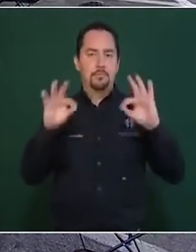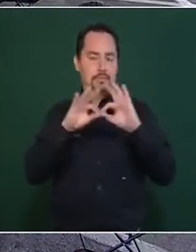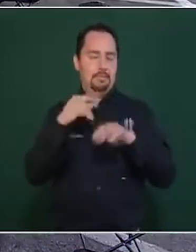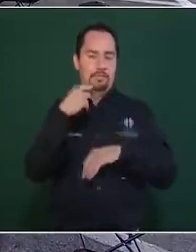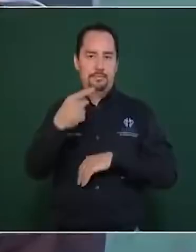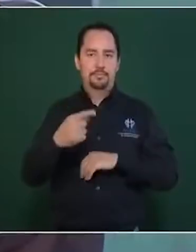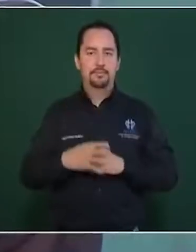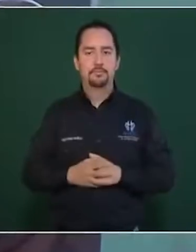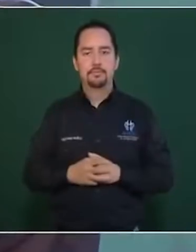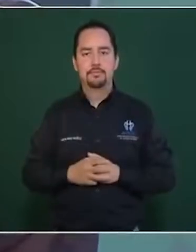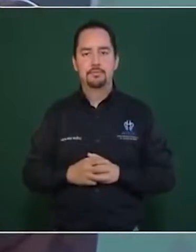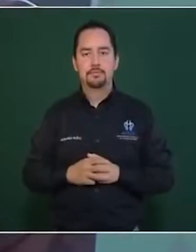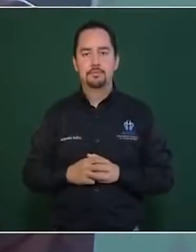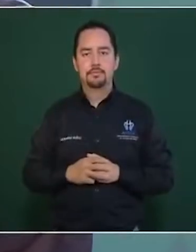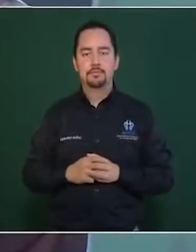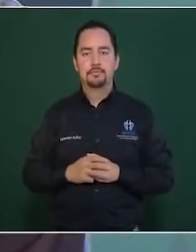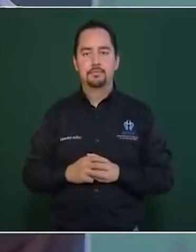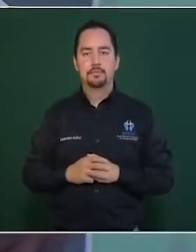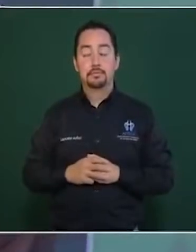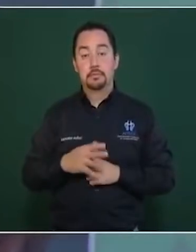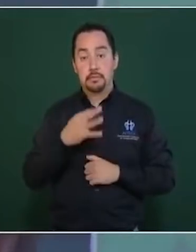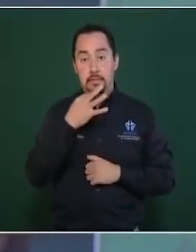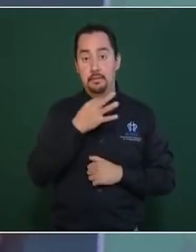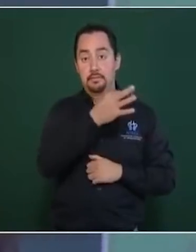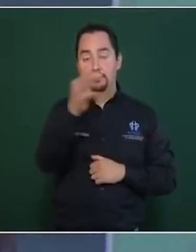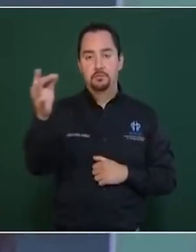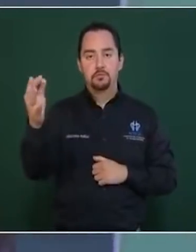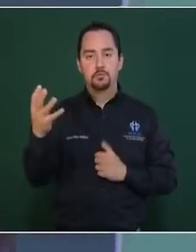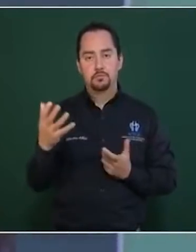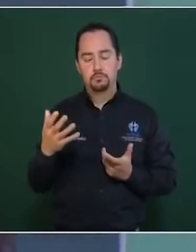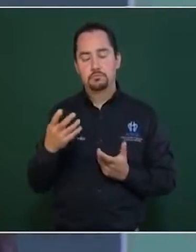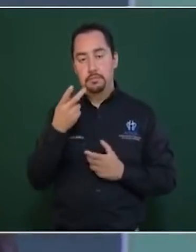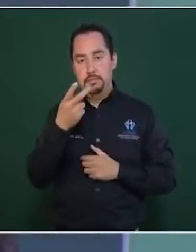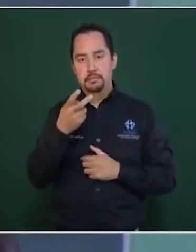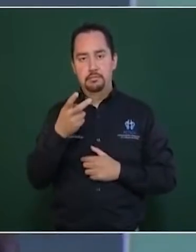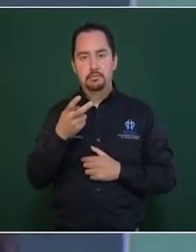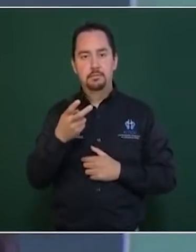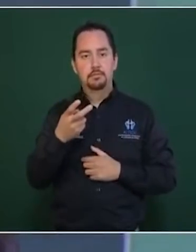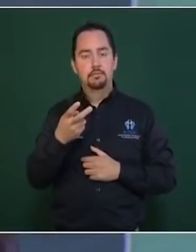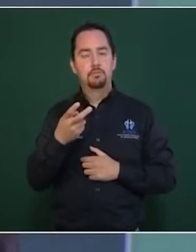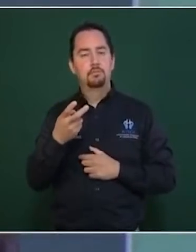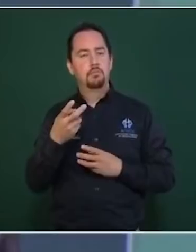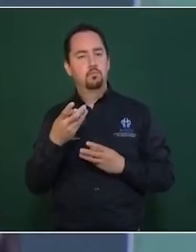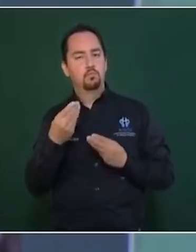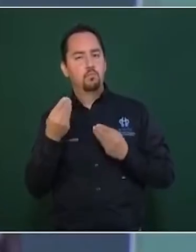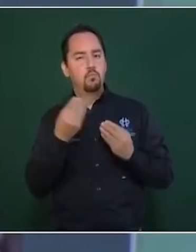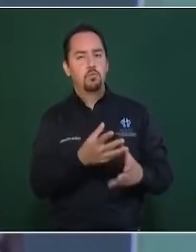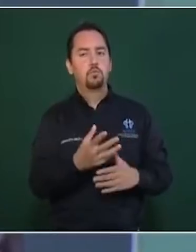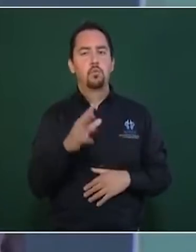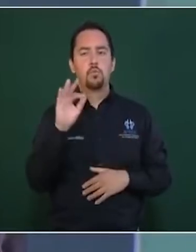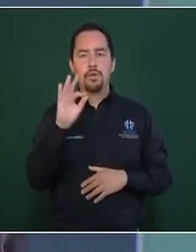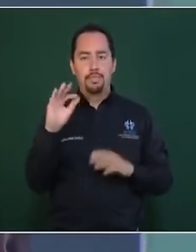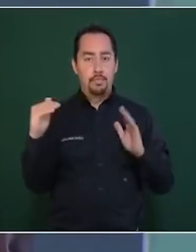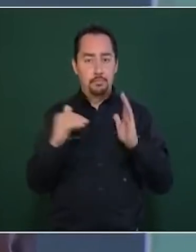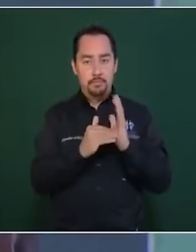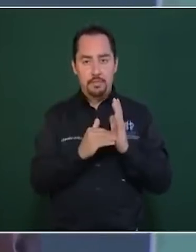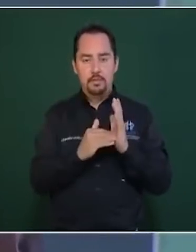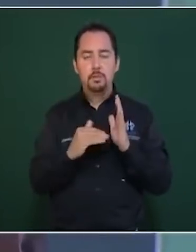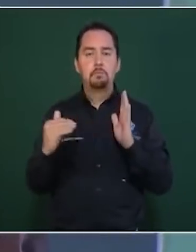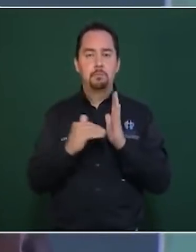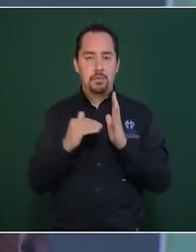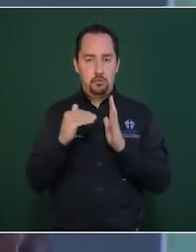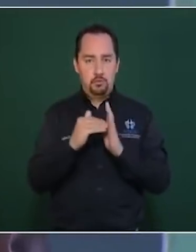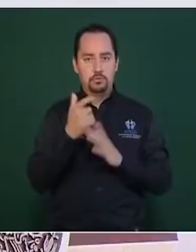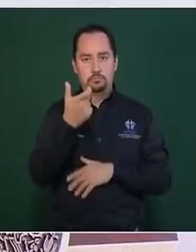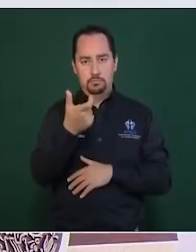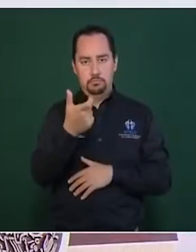informar. Hemos destinado alrededor de 40 mil millones